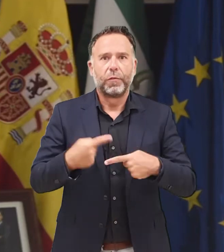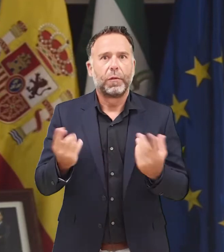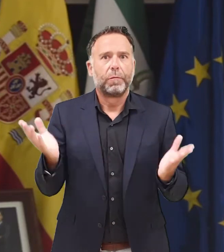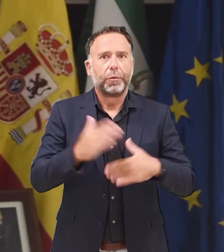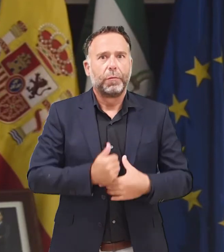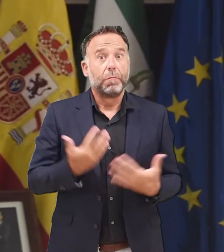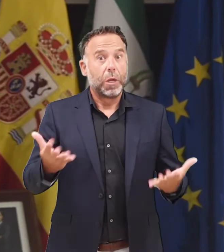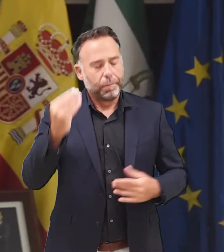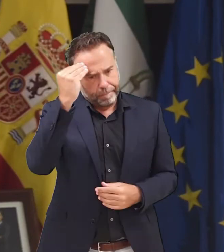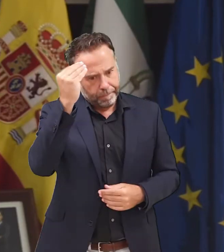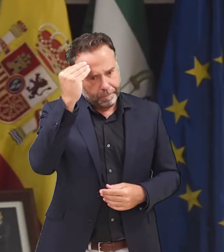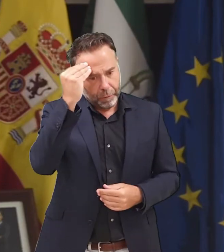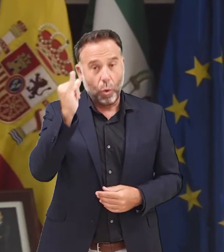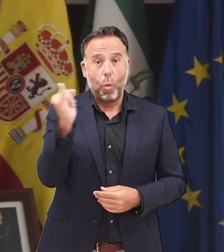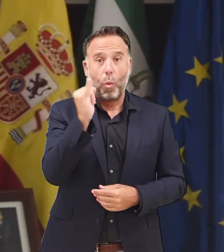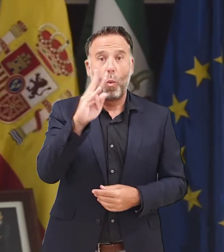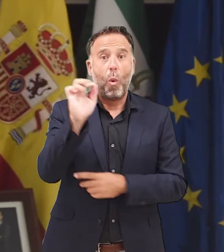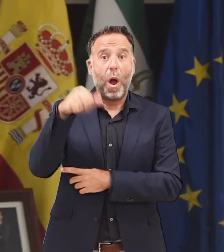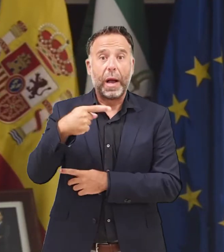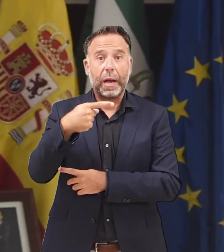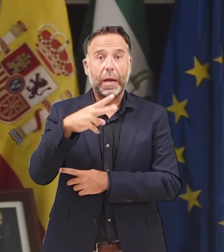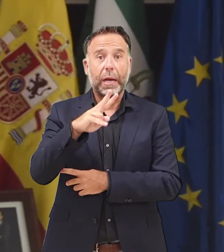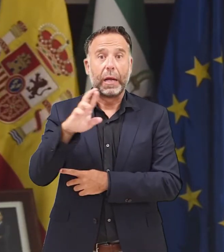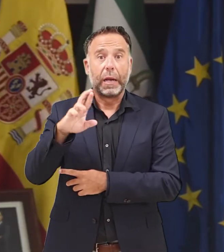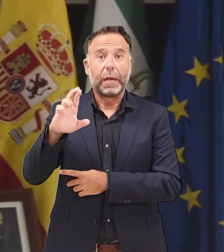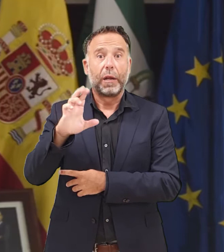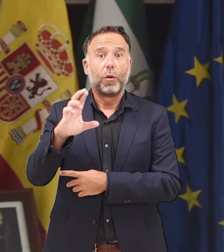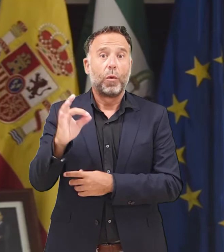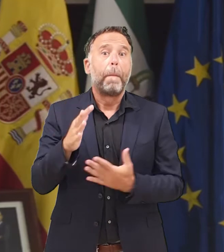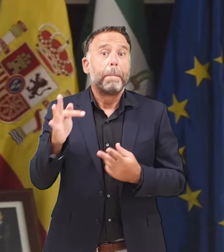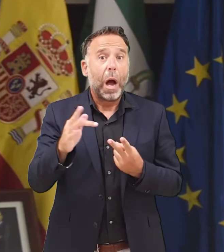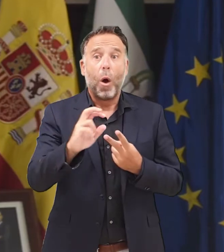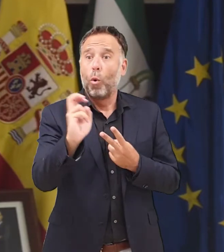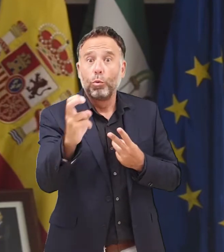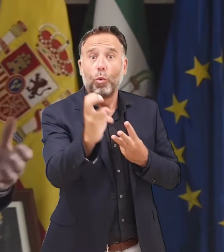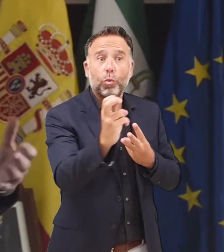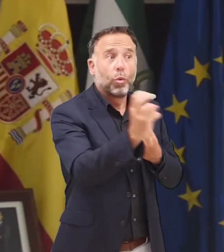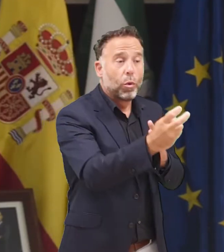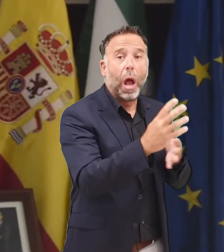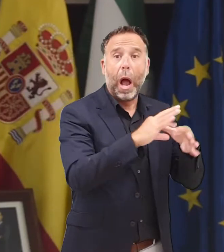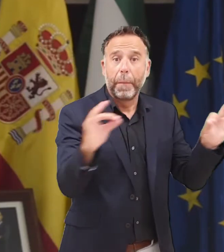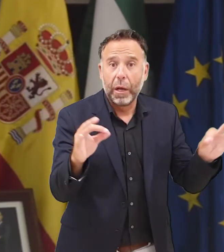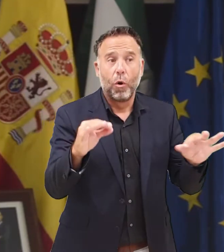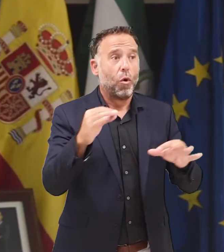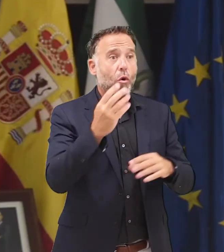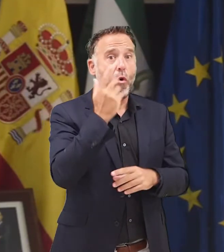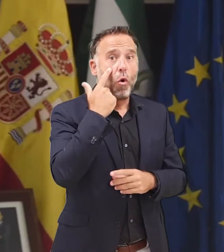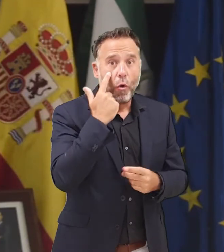me viene a la memoria, hablando de Juan Guerrero Cámara, de otros amigos y conocidos que también, estos meses de pandemia,